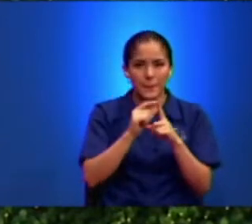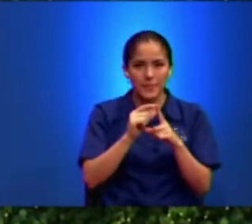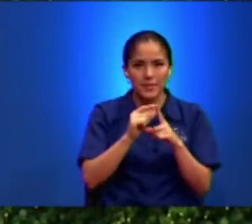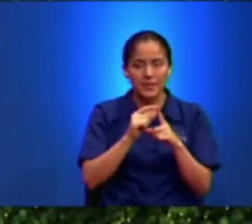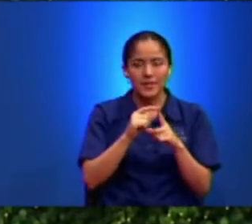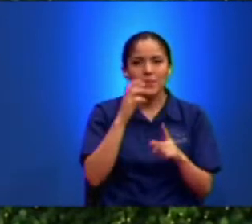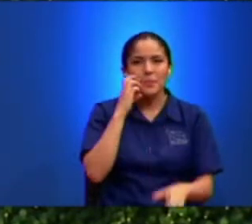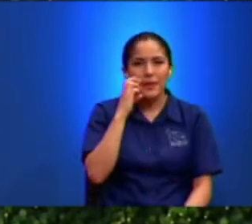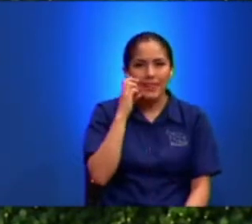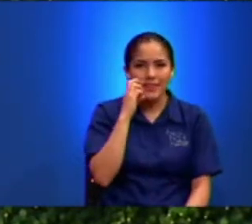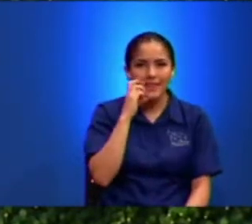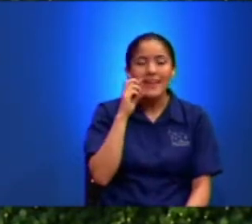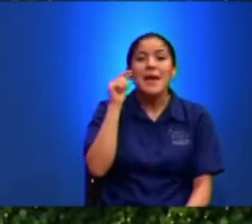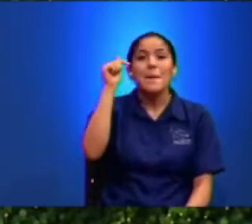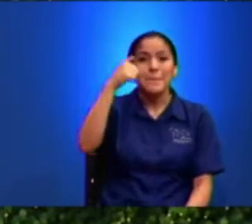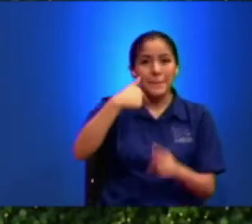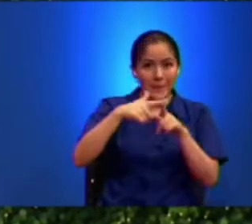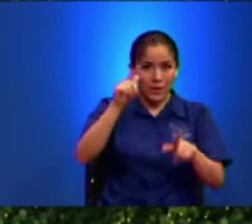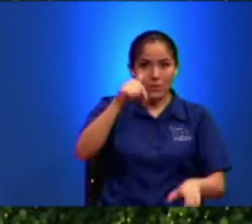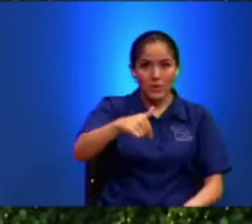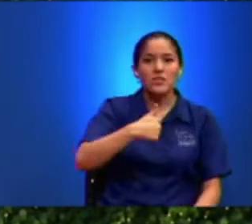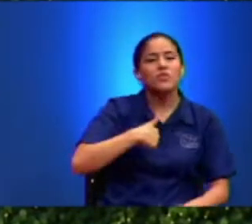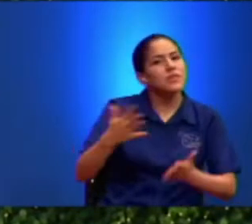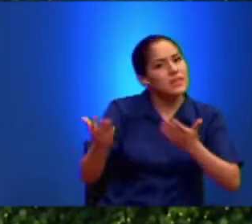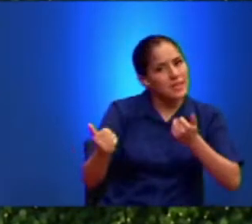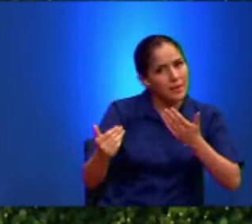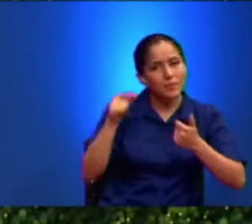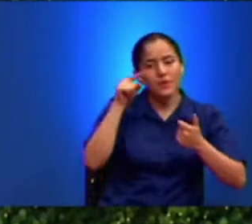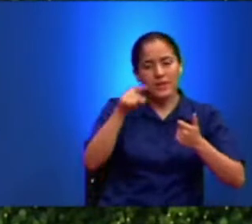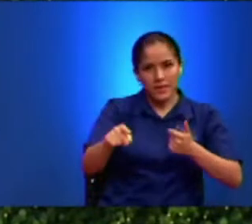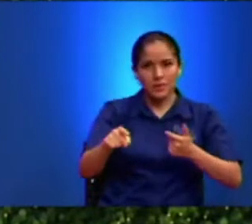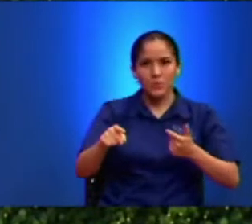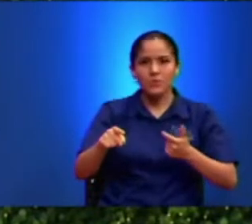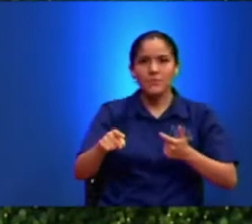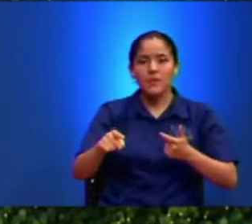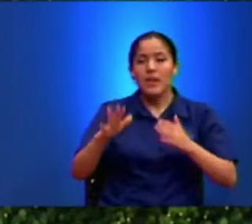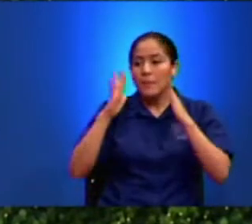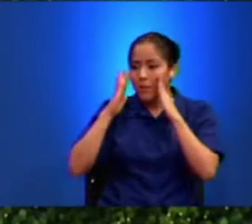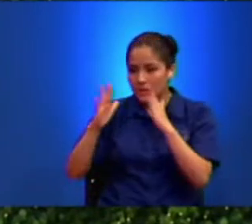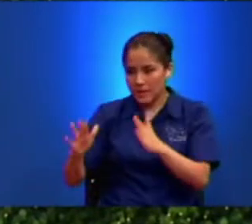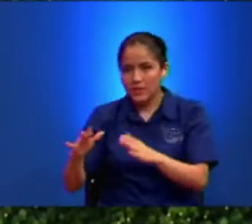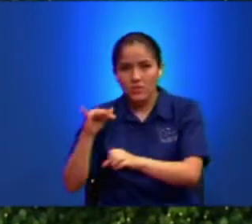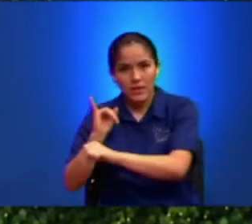Pero Ahora Yo Te Llamo A Que Atiendas A La Iglesia Que Te He Puesto